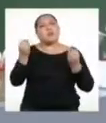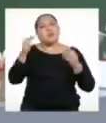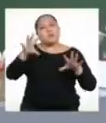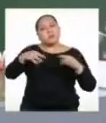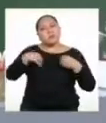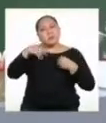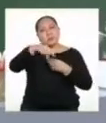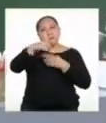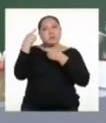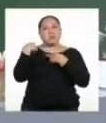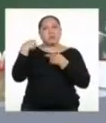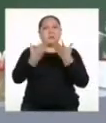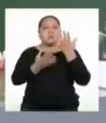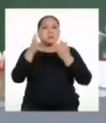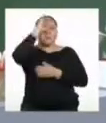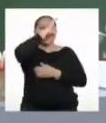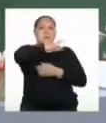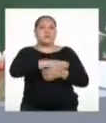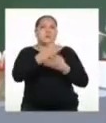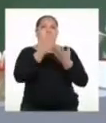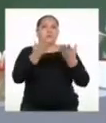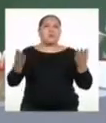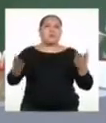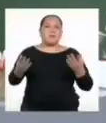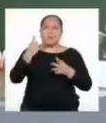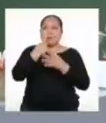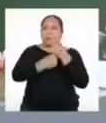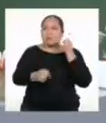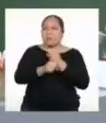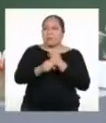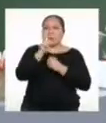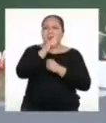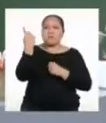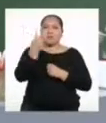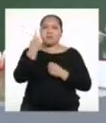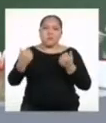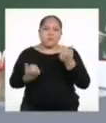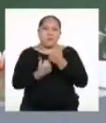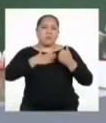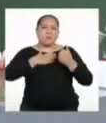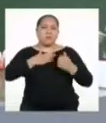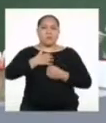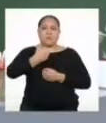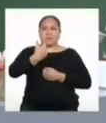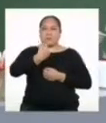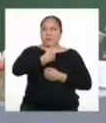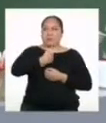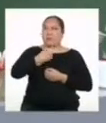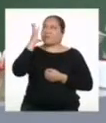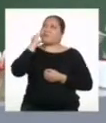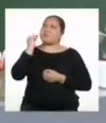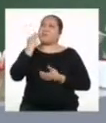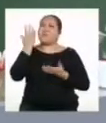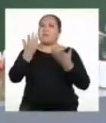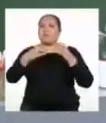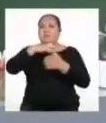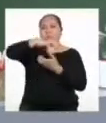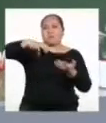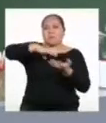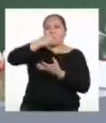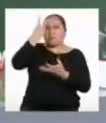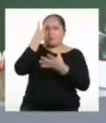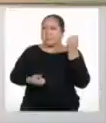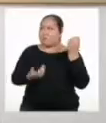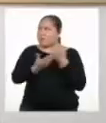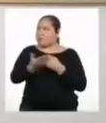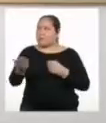Quizás buscando algunas fuentes confiables y no solo apoyándome en mi propia experiencia. Tal vez una mezcla entre ambas